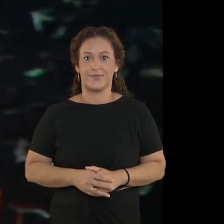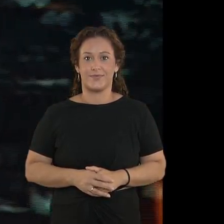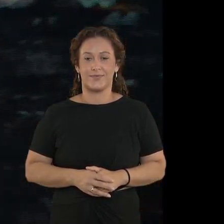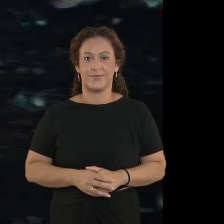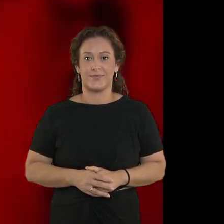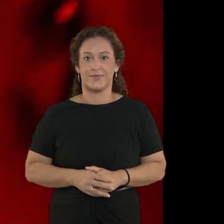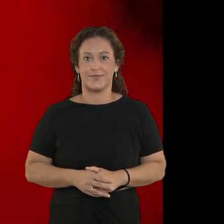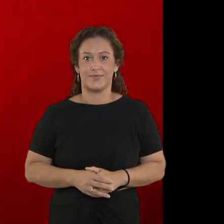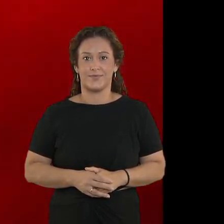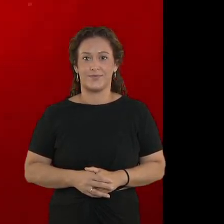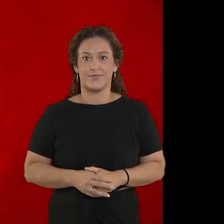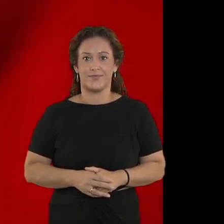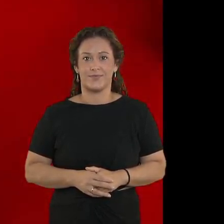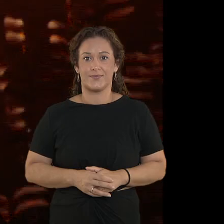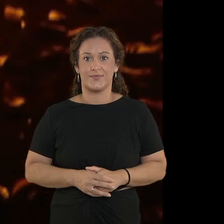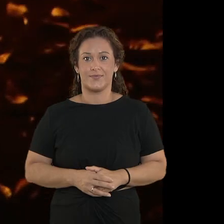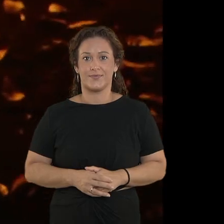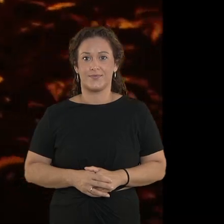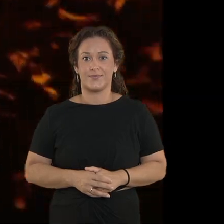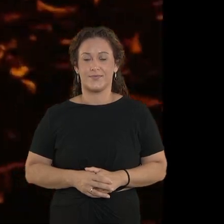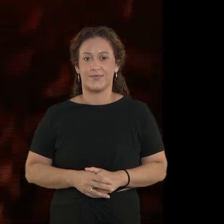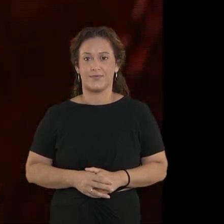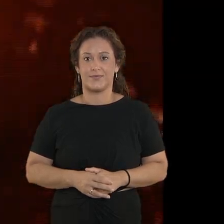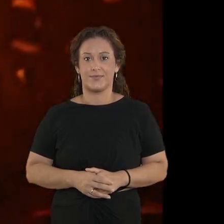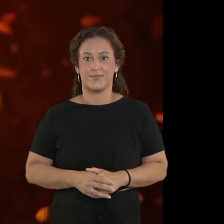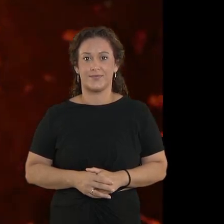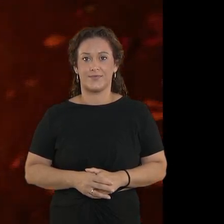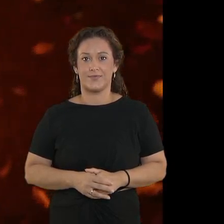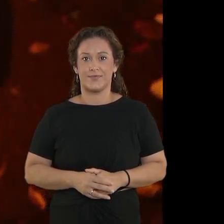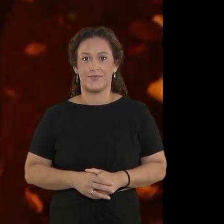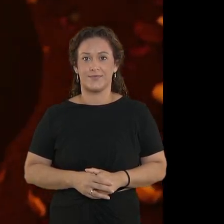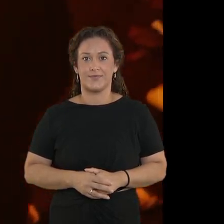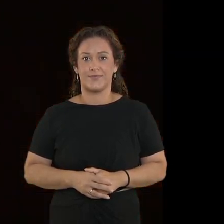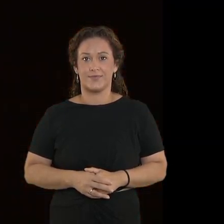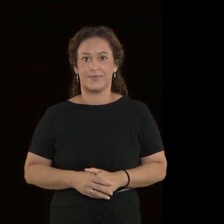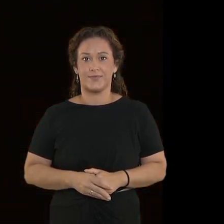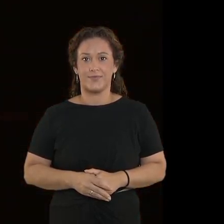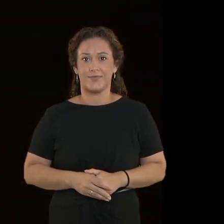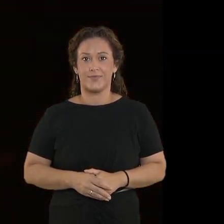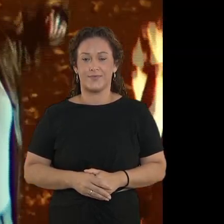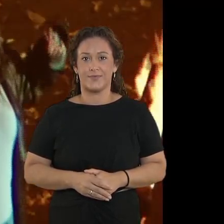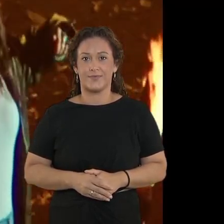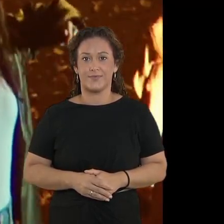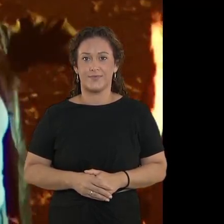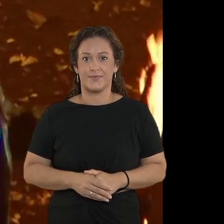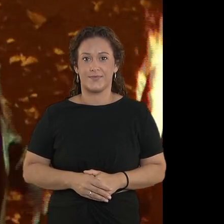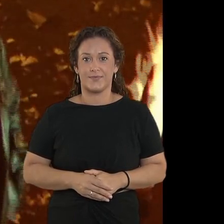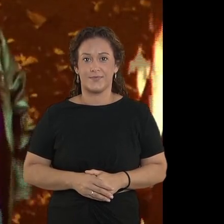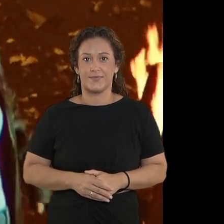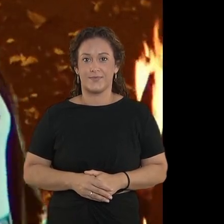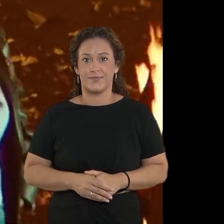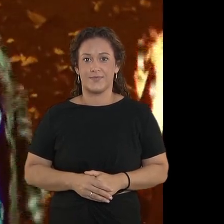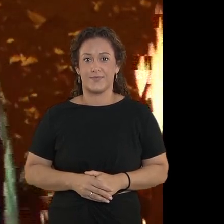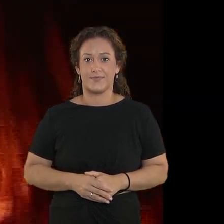Abrir camino en la piedra. Soy cantante y cantera. Voy a tallar la roca